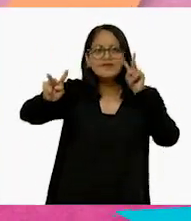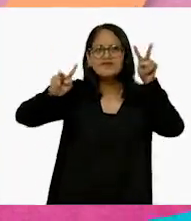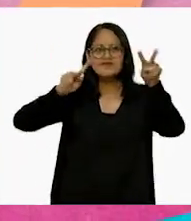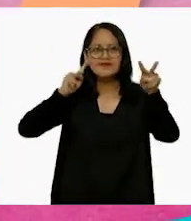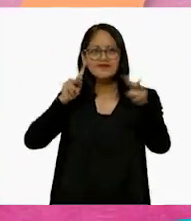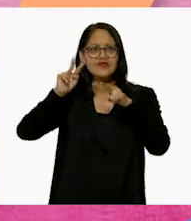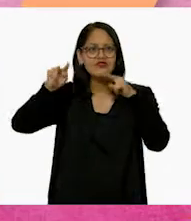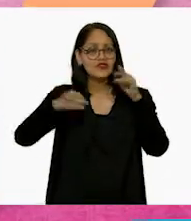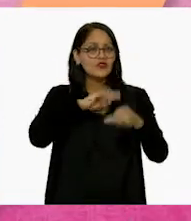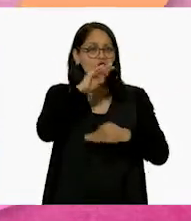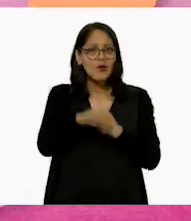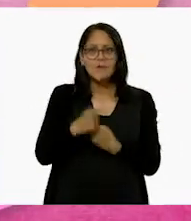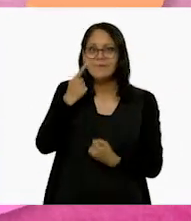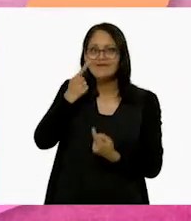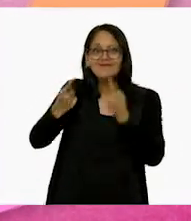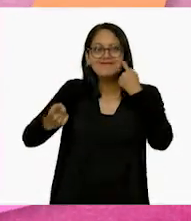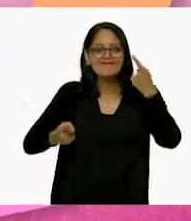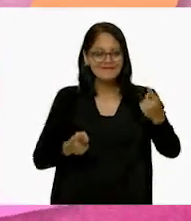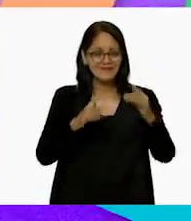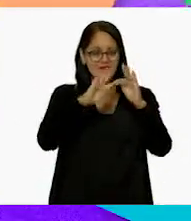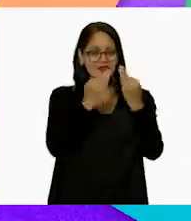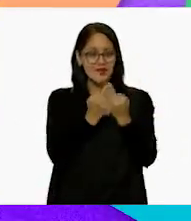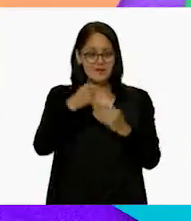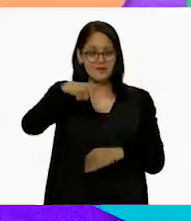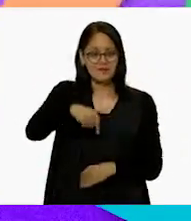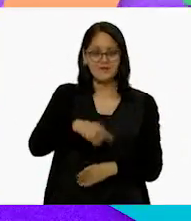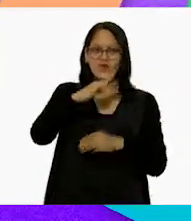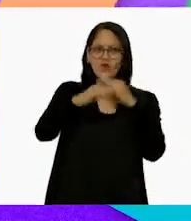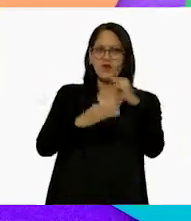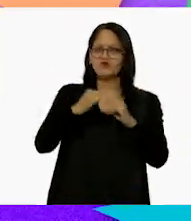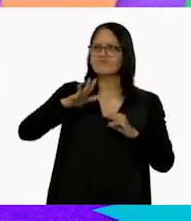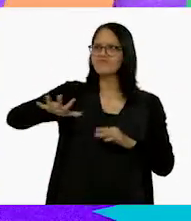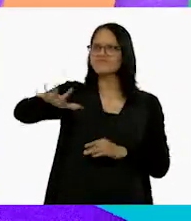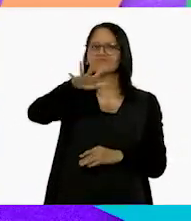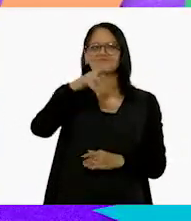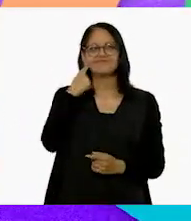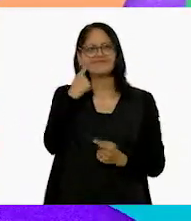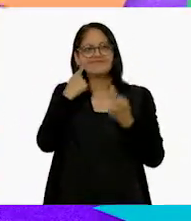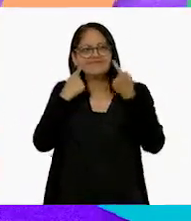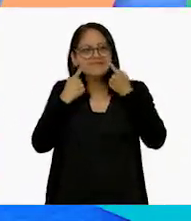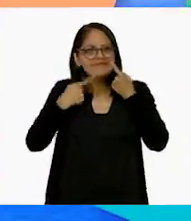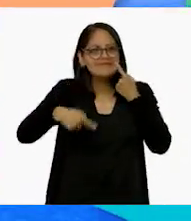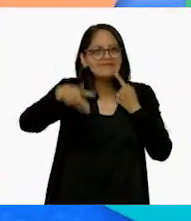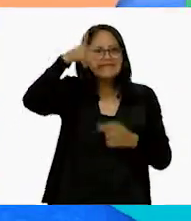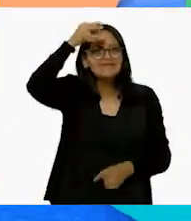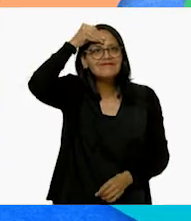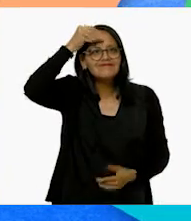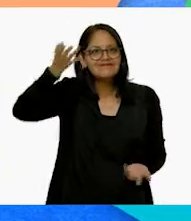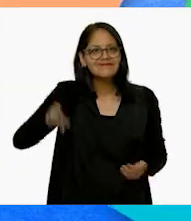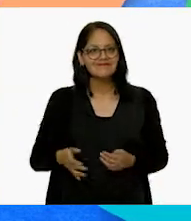ves, todo lo que ves, en este mundo mágico lo puedes aprender.